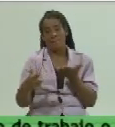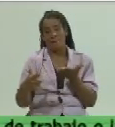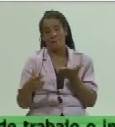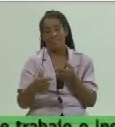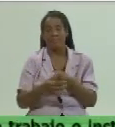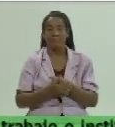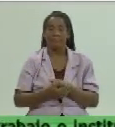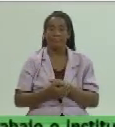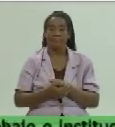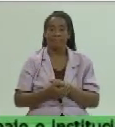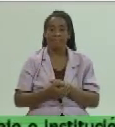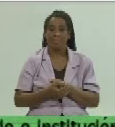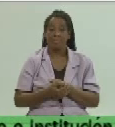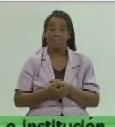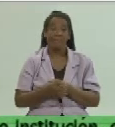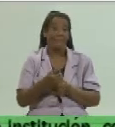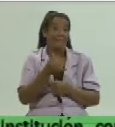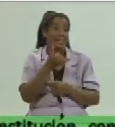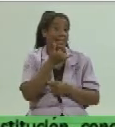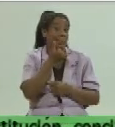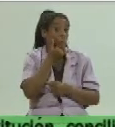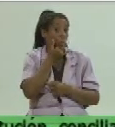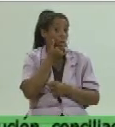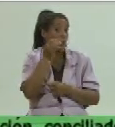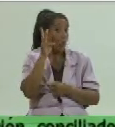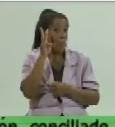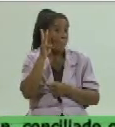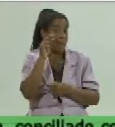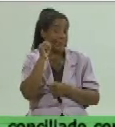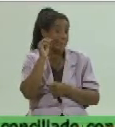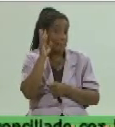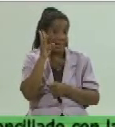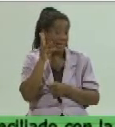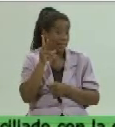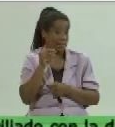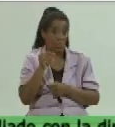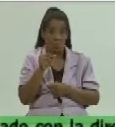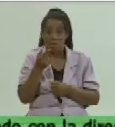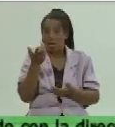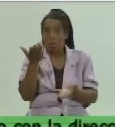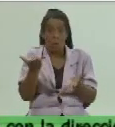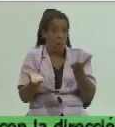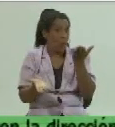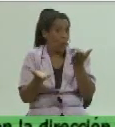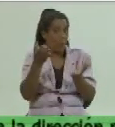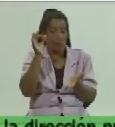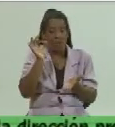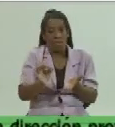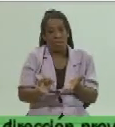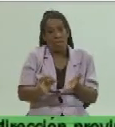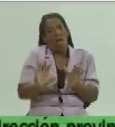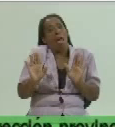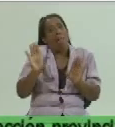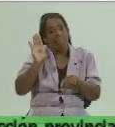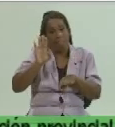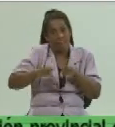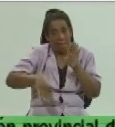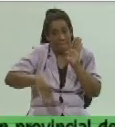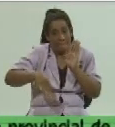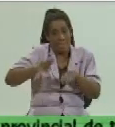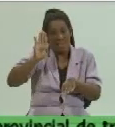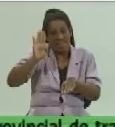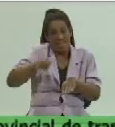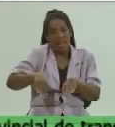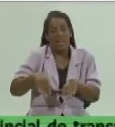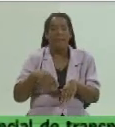el que se equivoque en los matemáticos o que no se corresponda a la realidad con el pronóstico va a depender de todas las